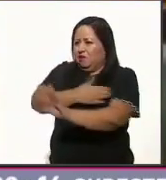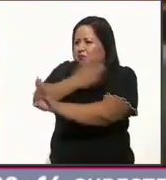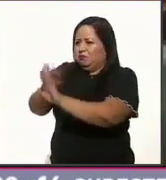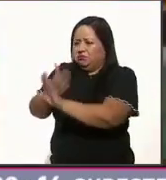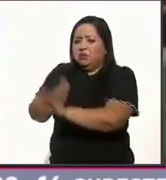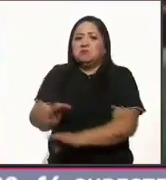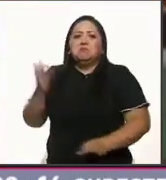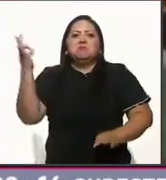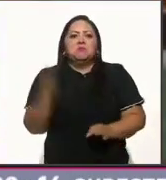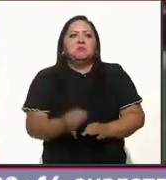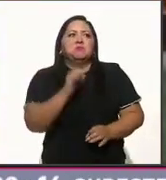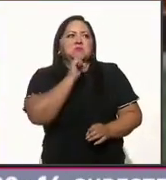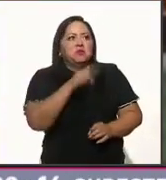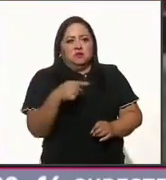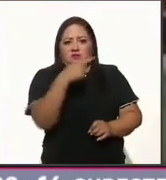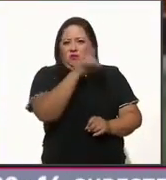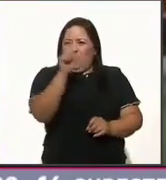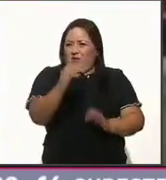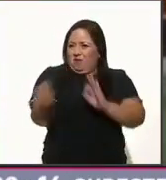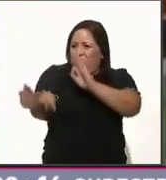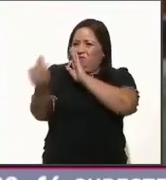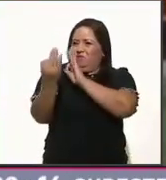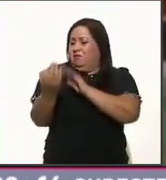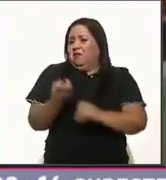Noroña le dijo en su cara.